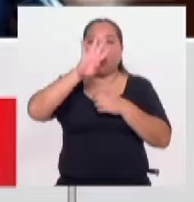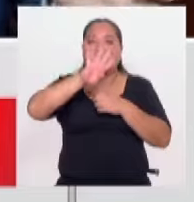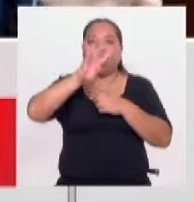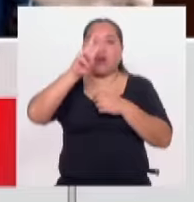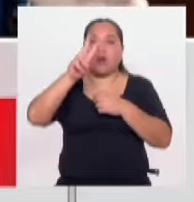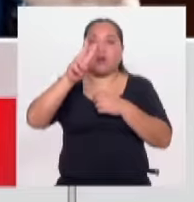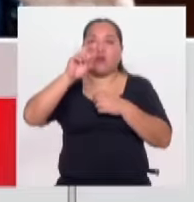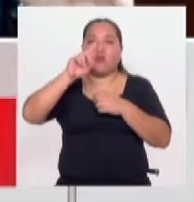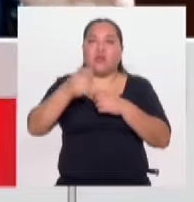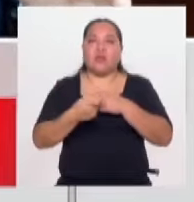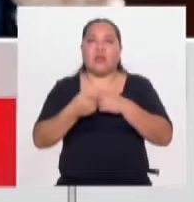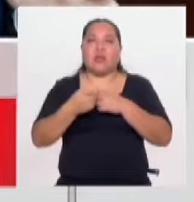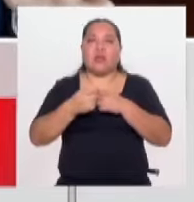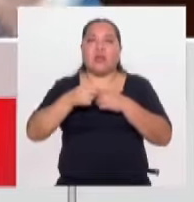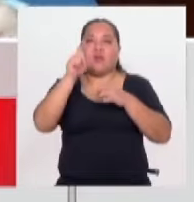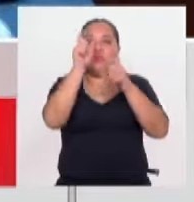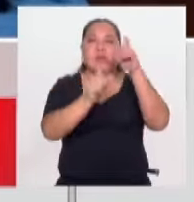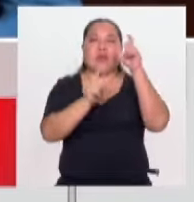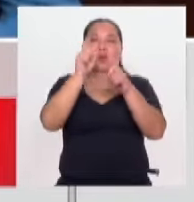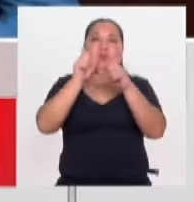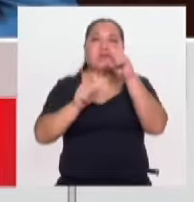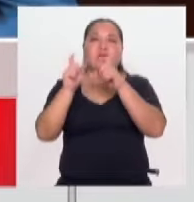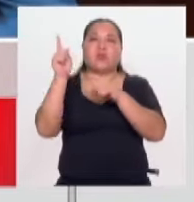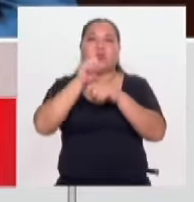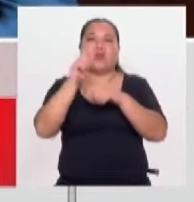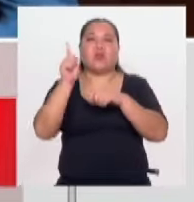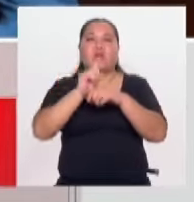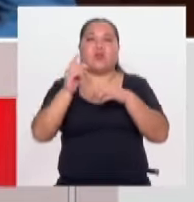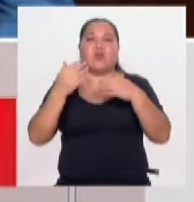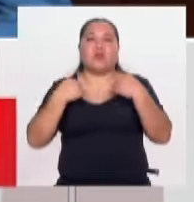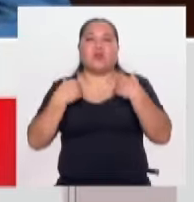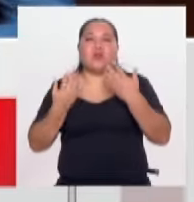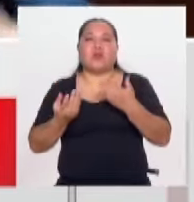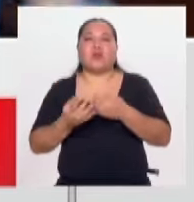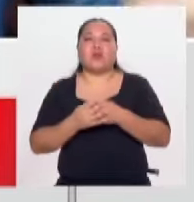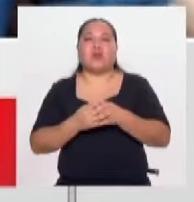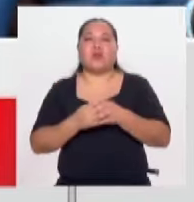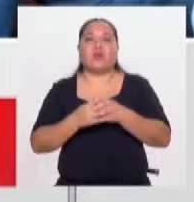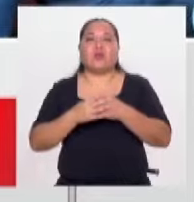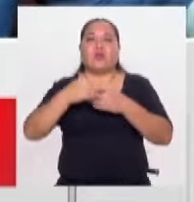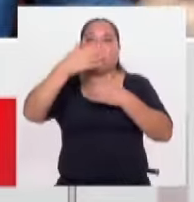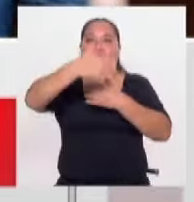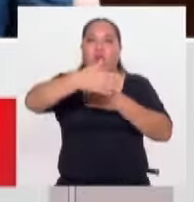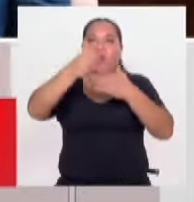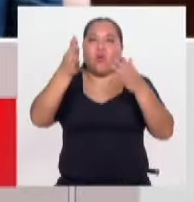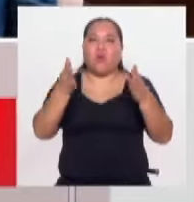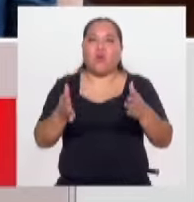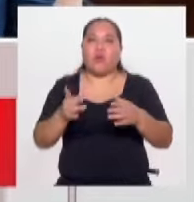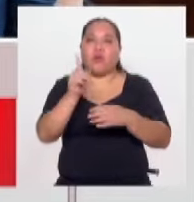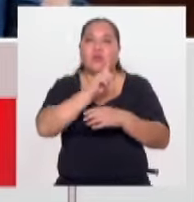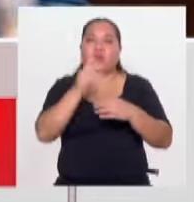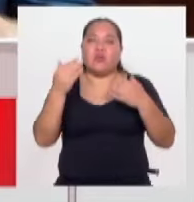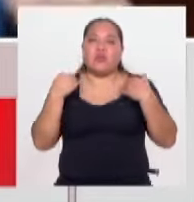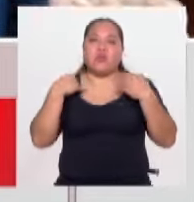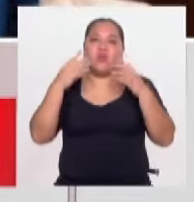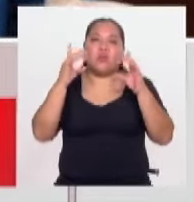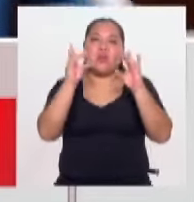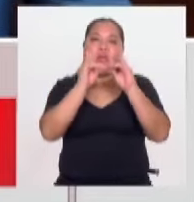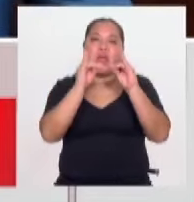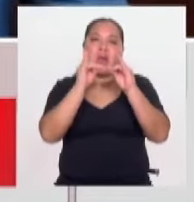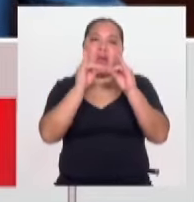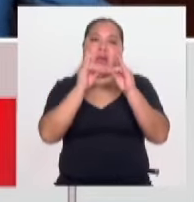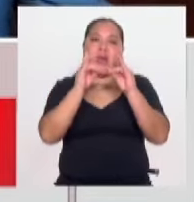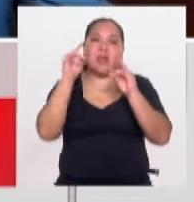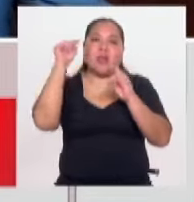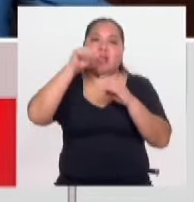40 mil o 42 mil personas que no tienen cuarto, no tienen una cama. Acá